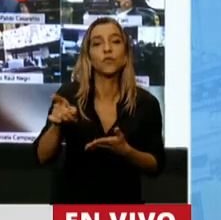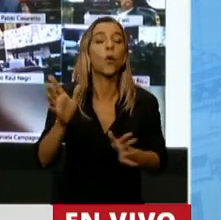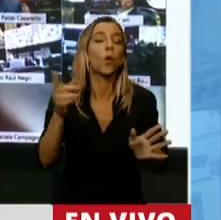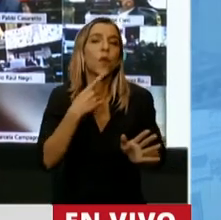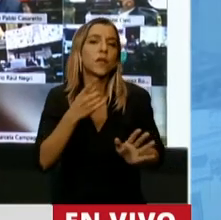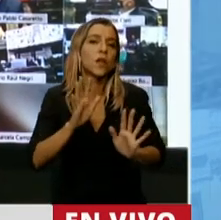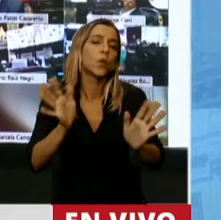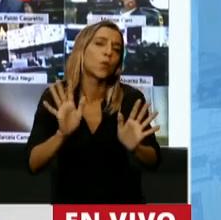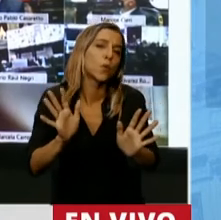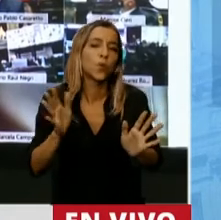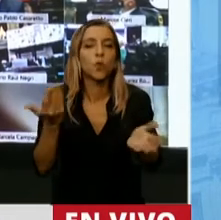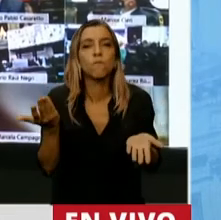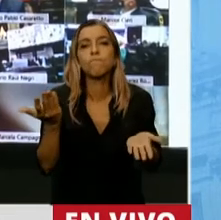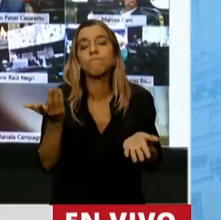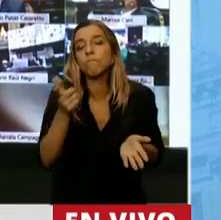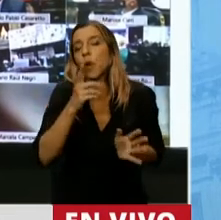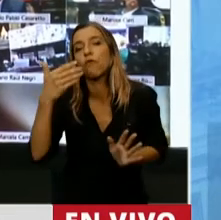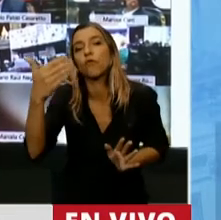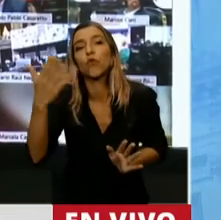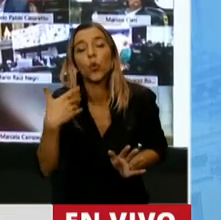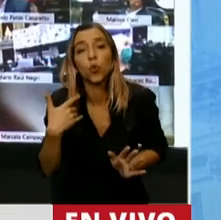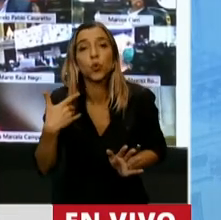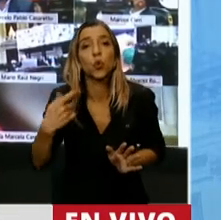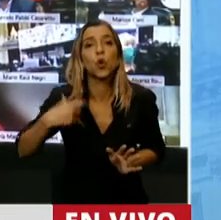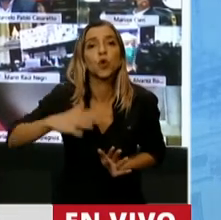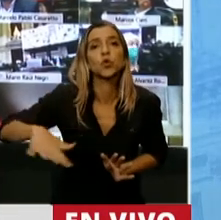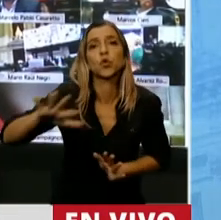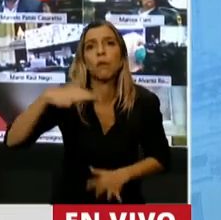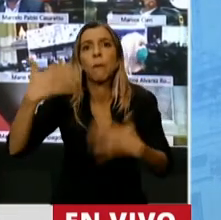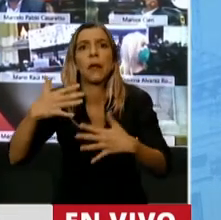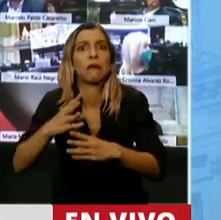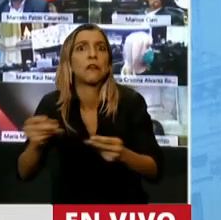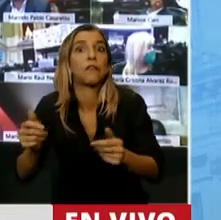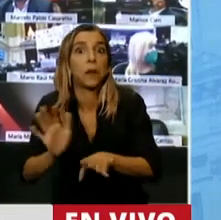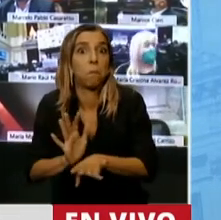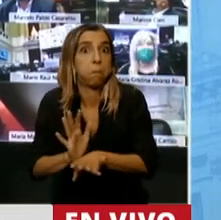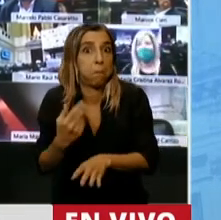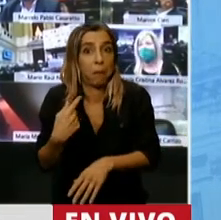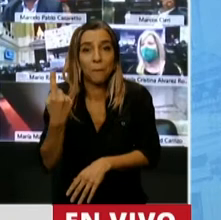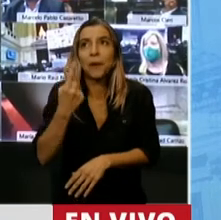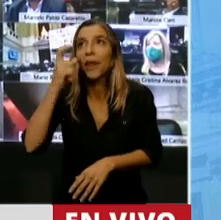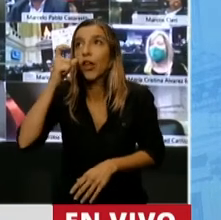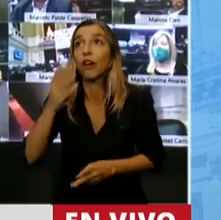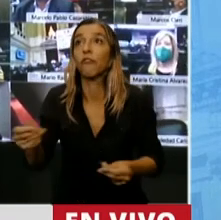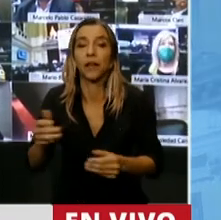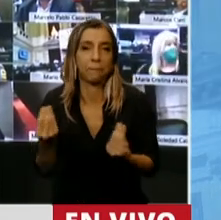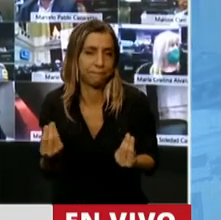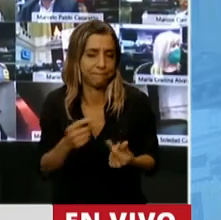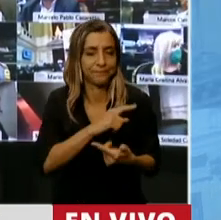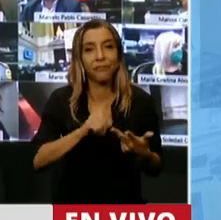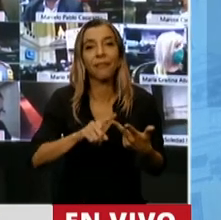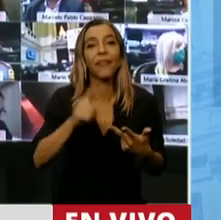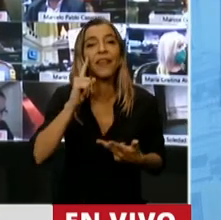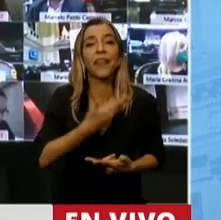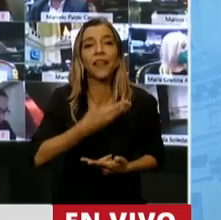desaparecería la emergencia social el 1 de enero del 2021. Se elimina el IFE a